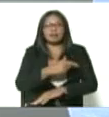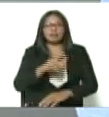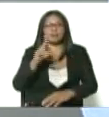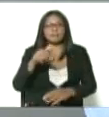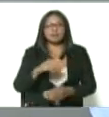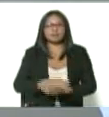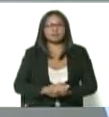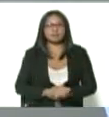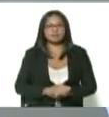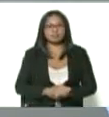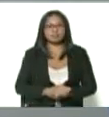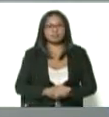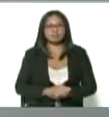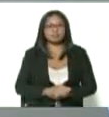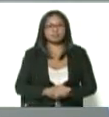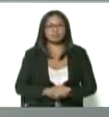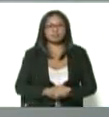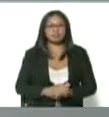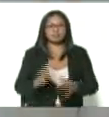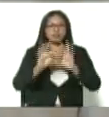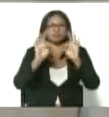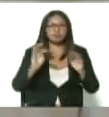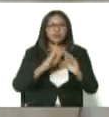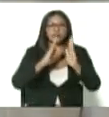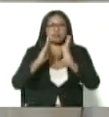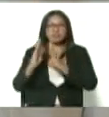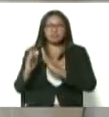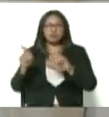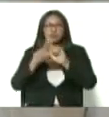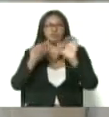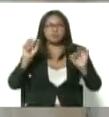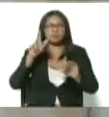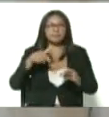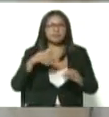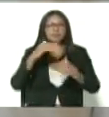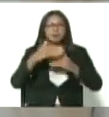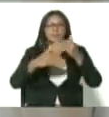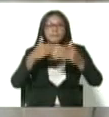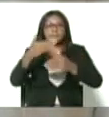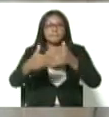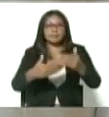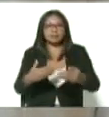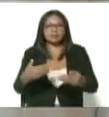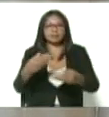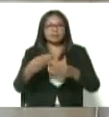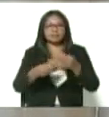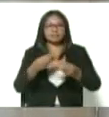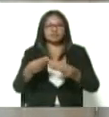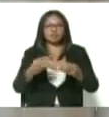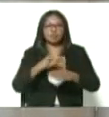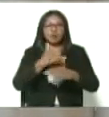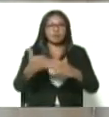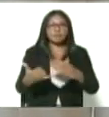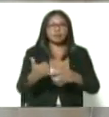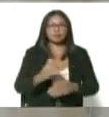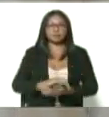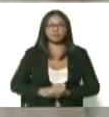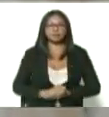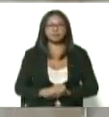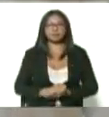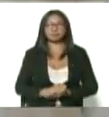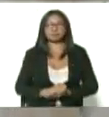así que bueno esa es la manera organizada progresiva escalonada que está dispuesto este plan para seguir